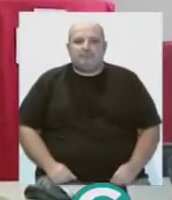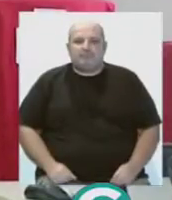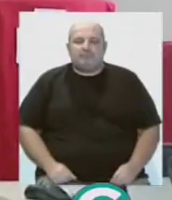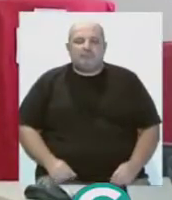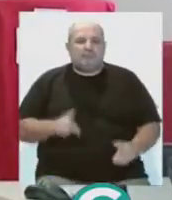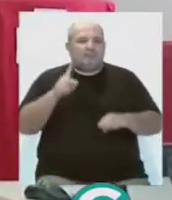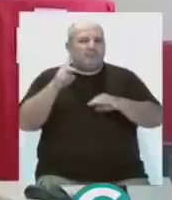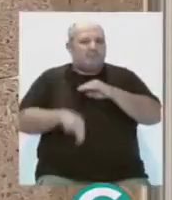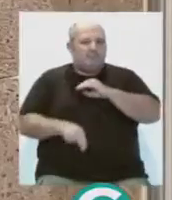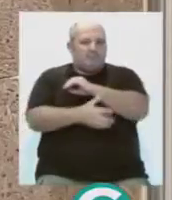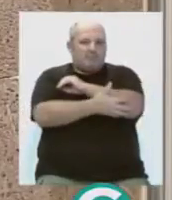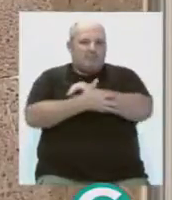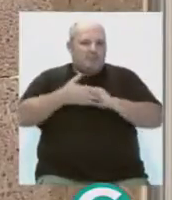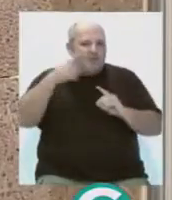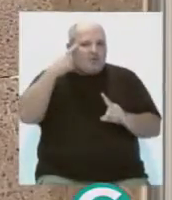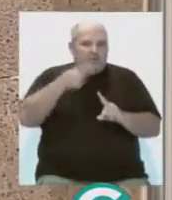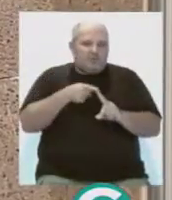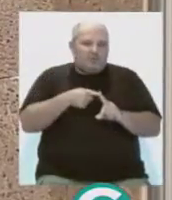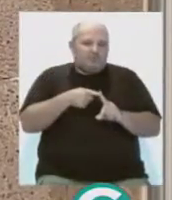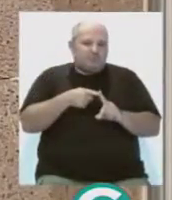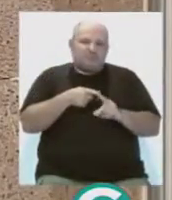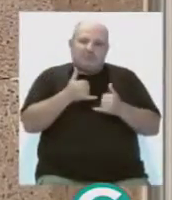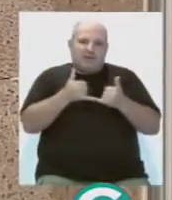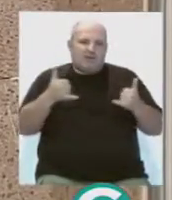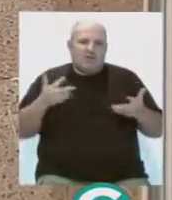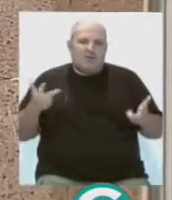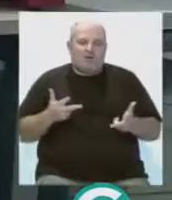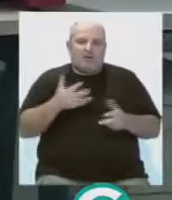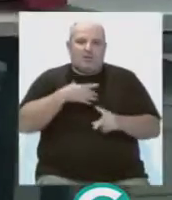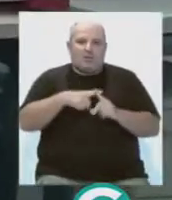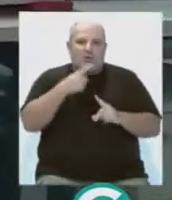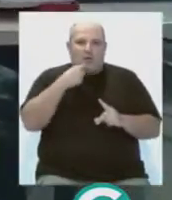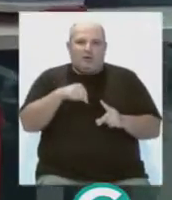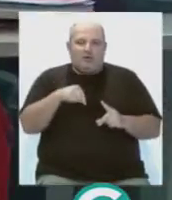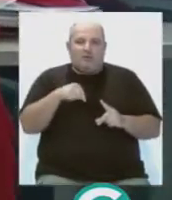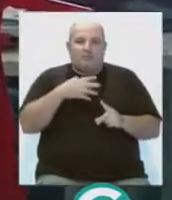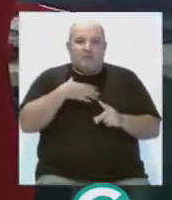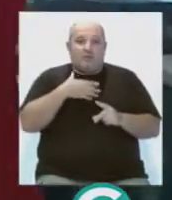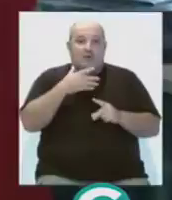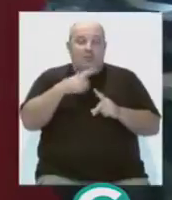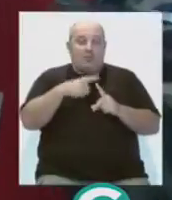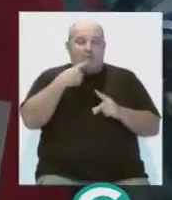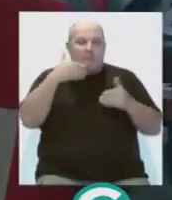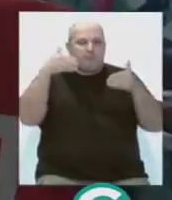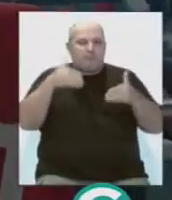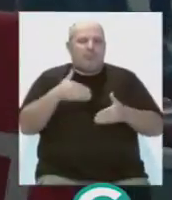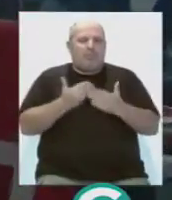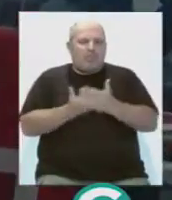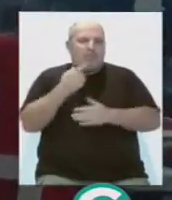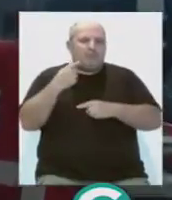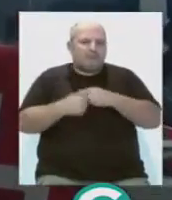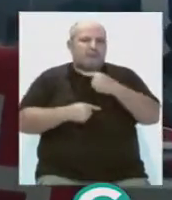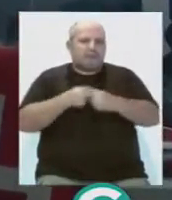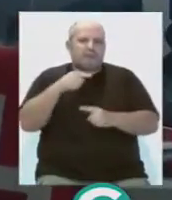La Erradicación de la Pobreza es una de las principales líneas de intervención de Cruz Roja. Esta institución humanitaria trabaja día a día para